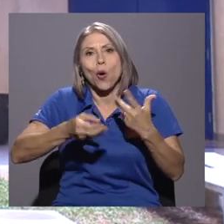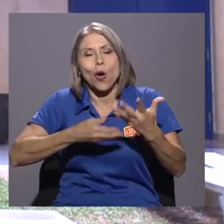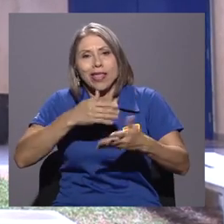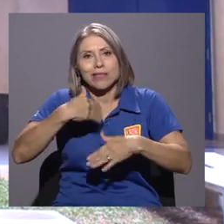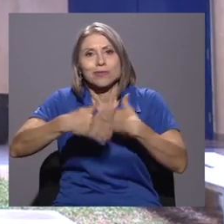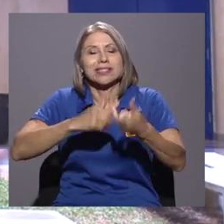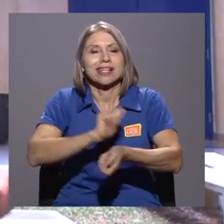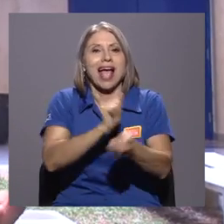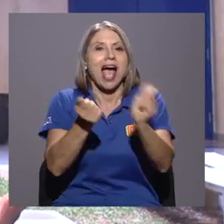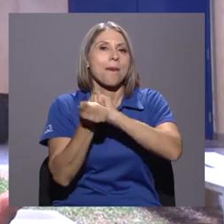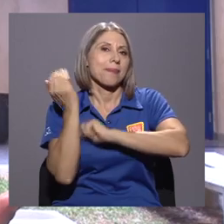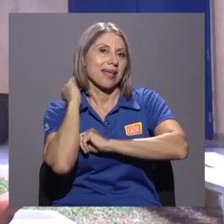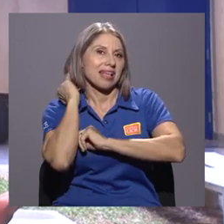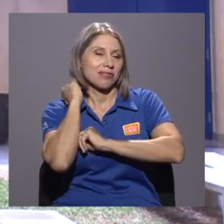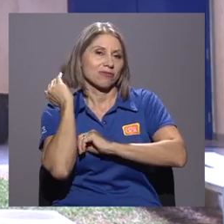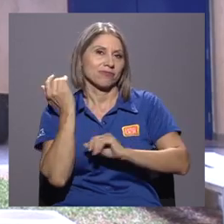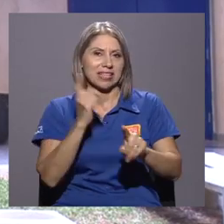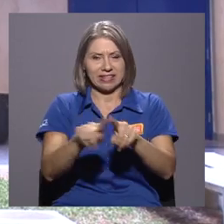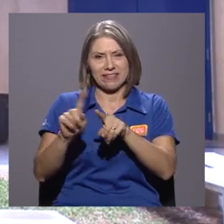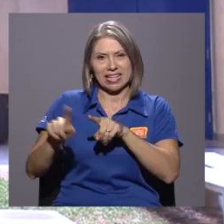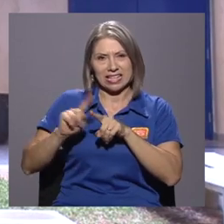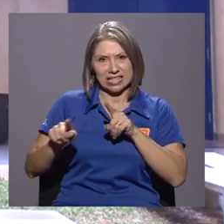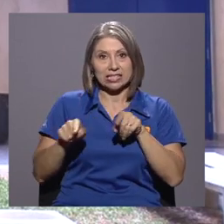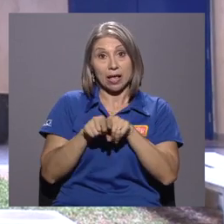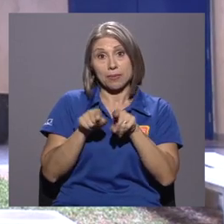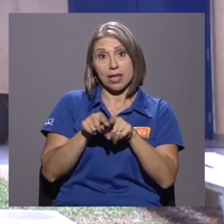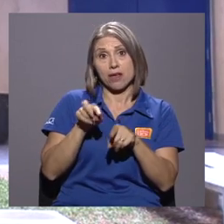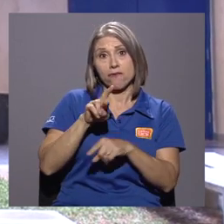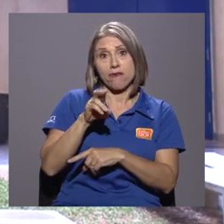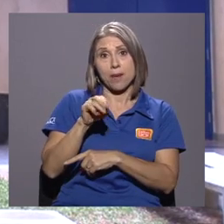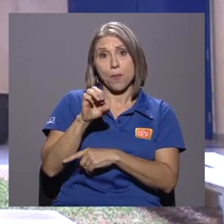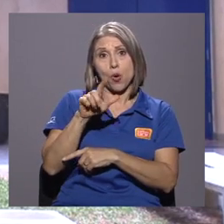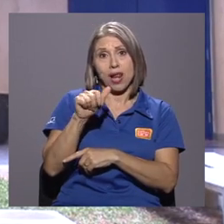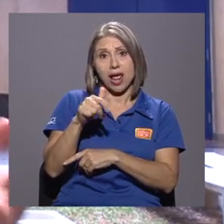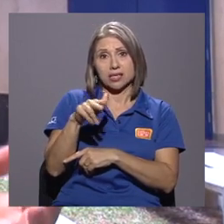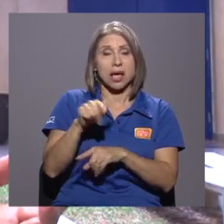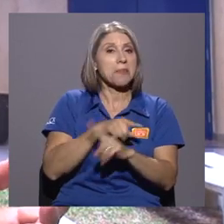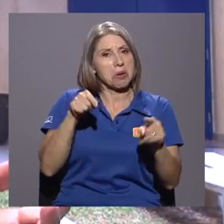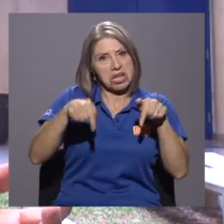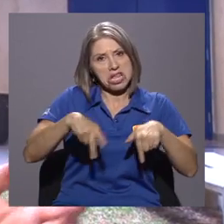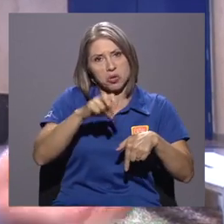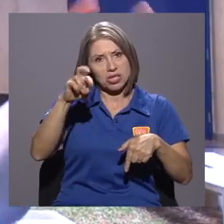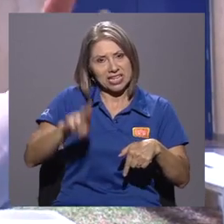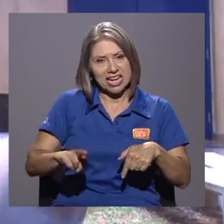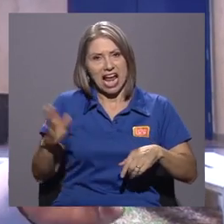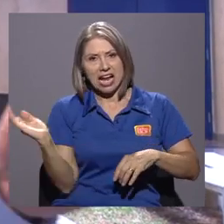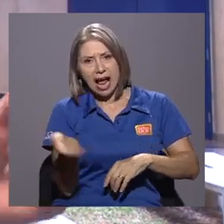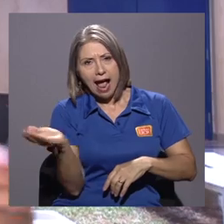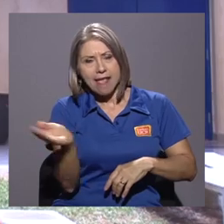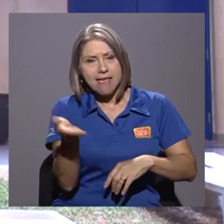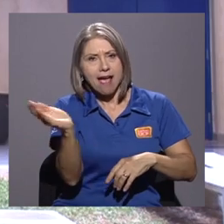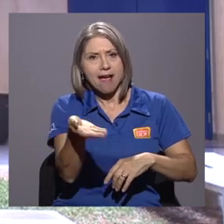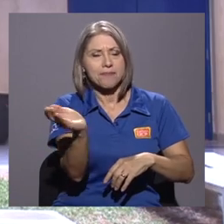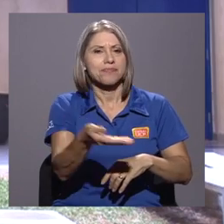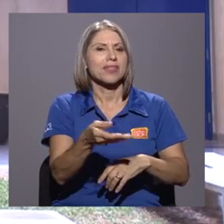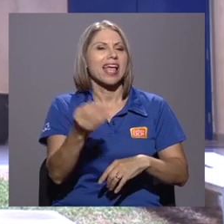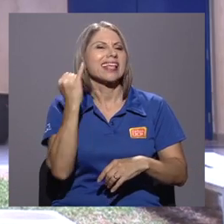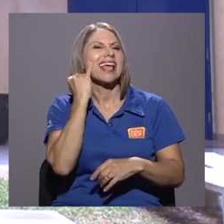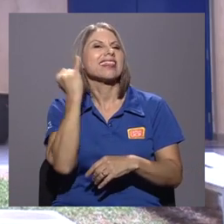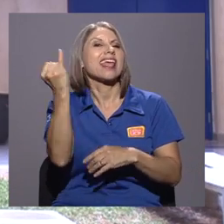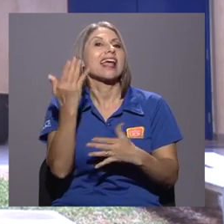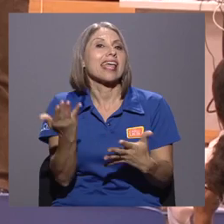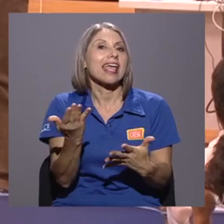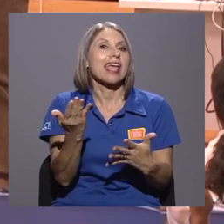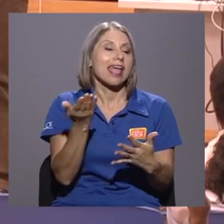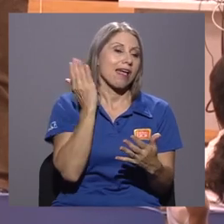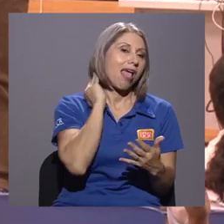de la caña. Ese es el etanol. La idea es utilizarlo para mezclarlo con